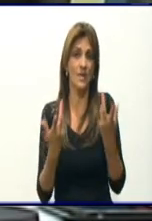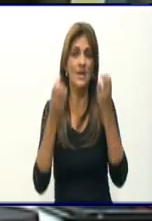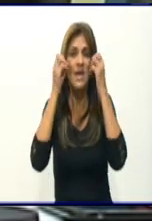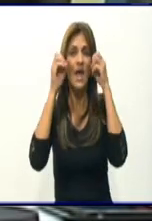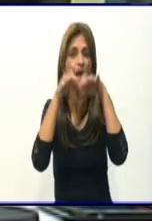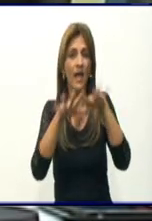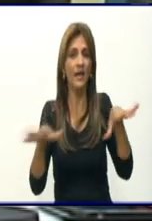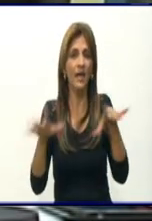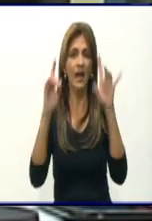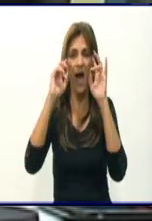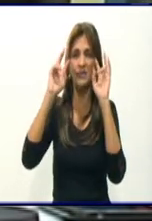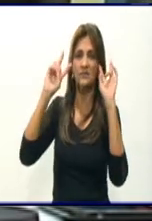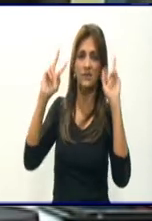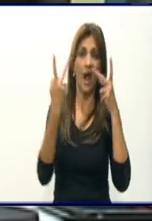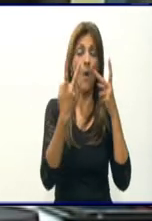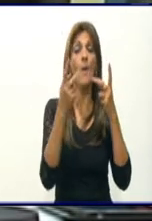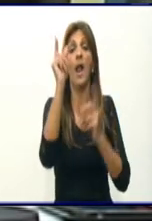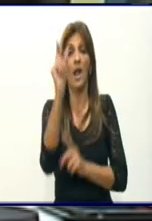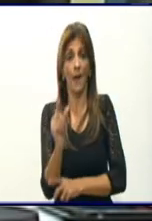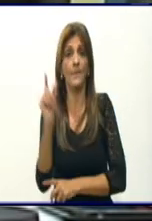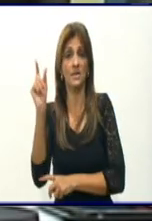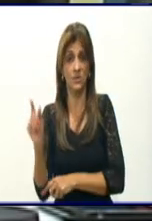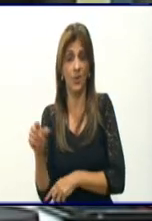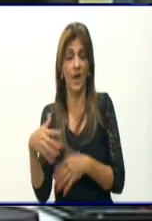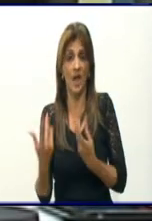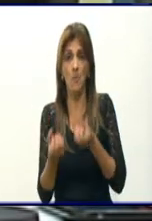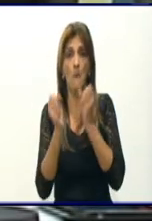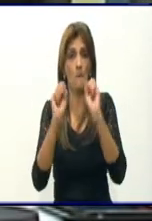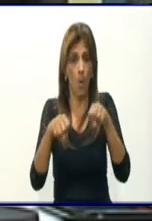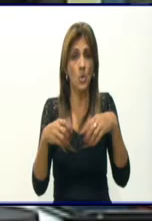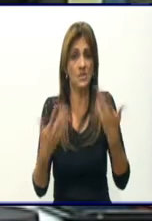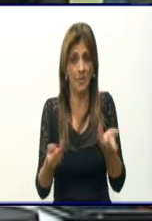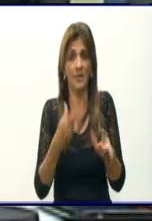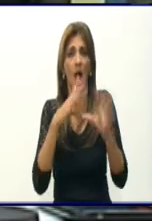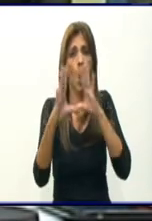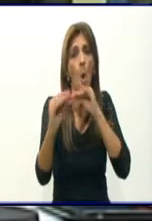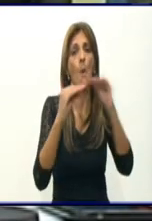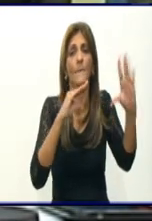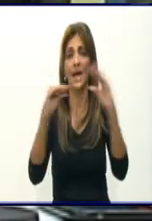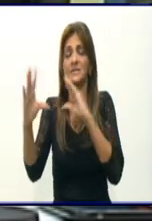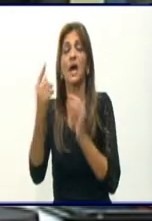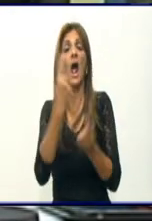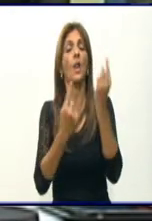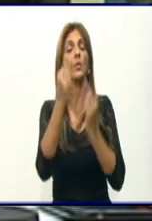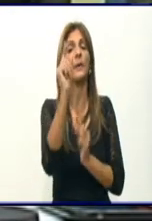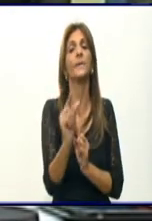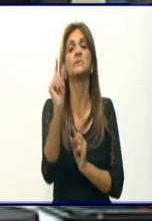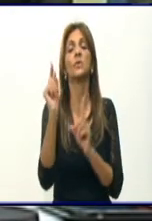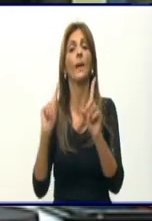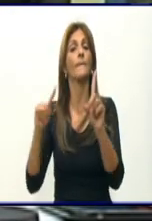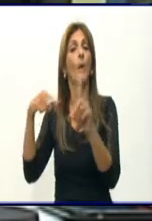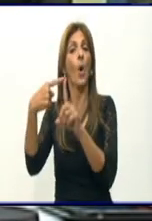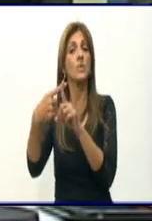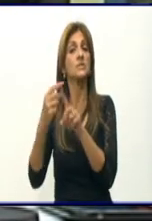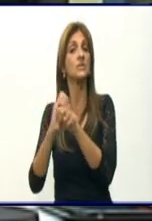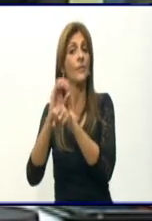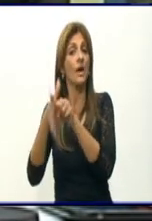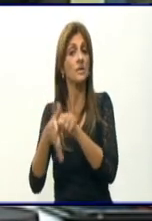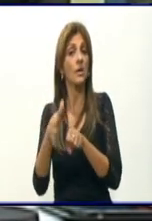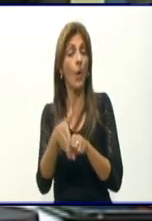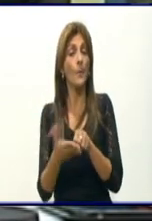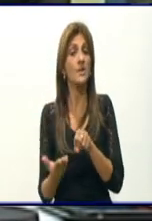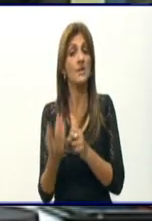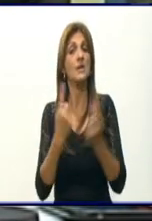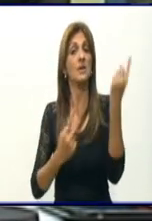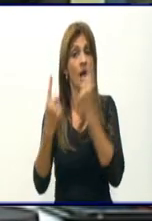Hemos tenido la posibilidad de conversar con aquellos que han sido sospechosos o positivos a la COVID-19 y muchos coinciden